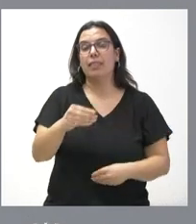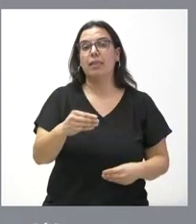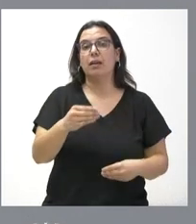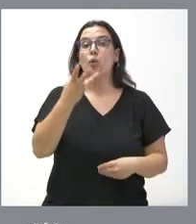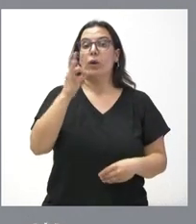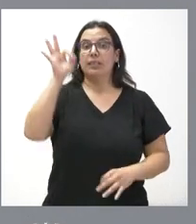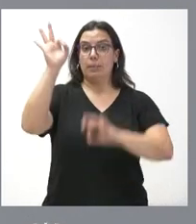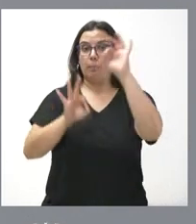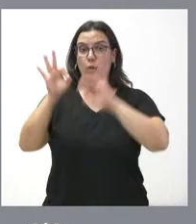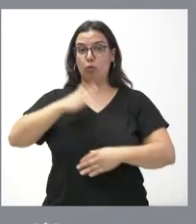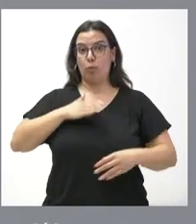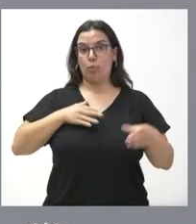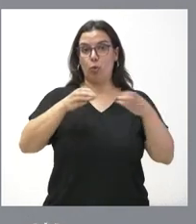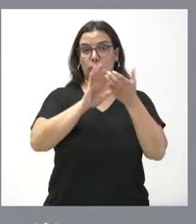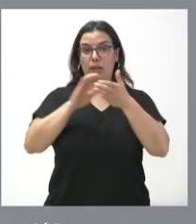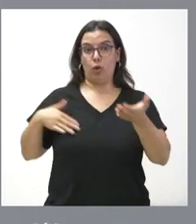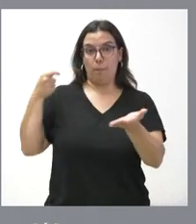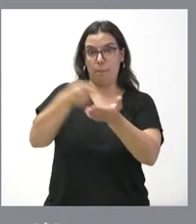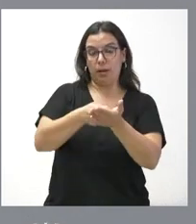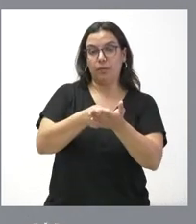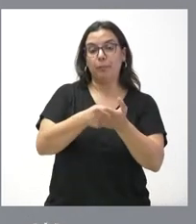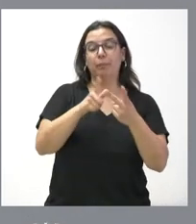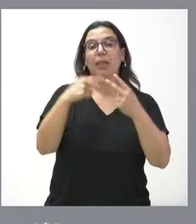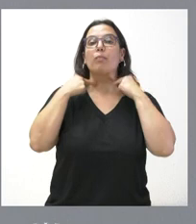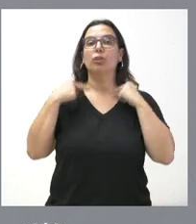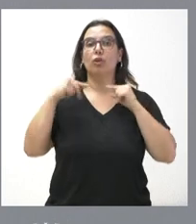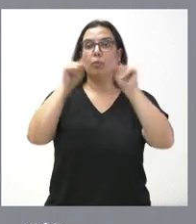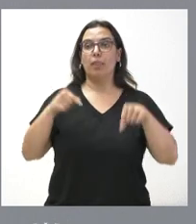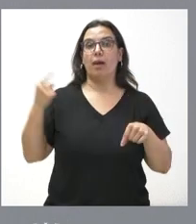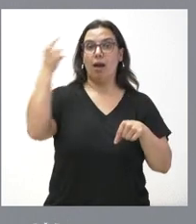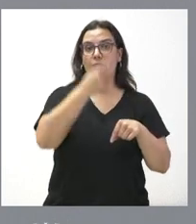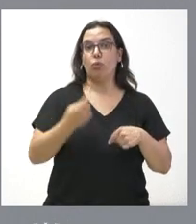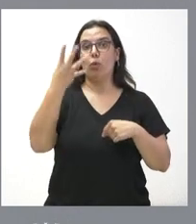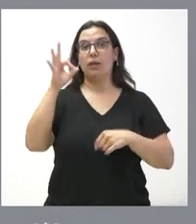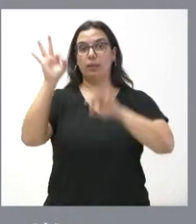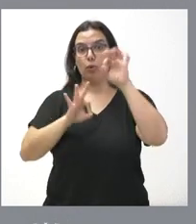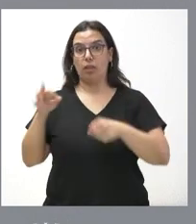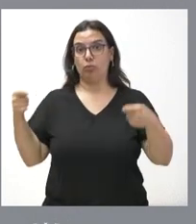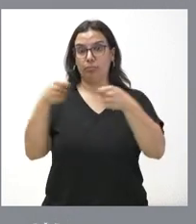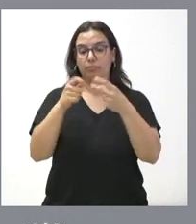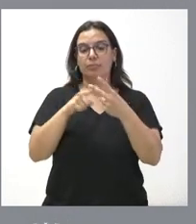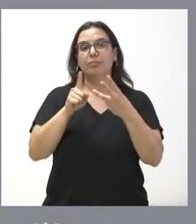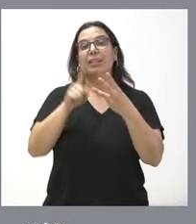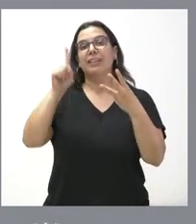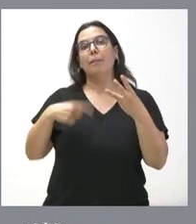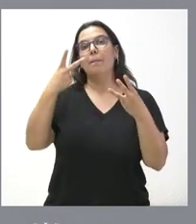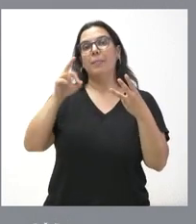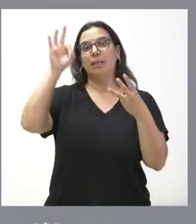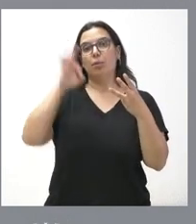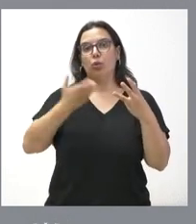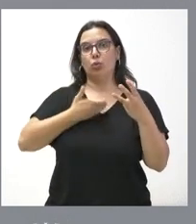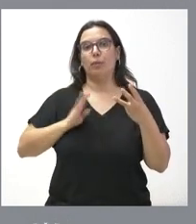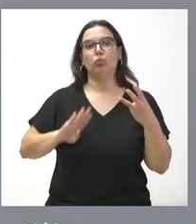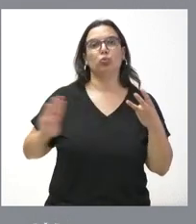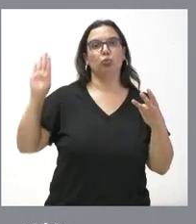40% a la Junta de Castilla y León, las diputaciones provinciales otro 40% y 20% los ayuntamientos respectivos.